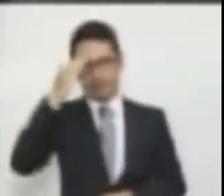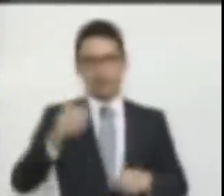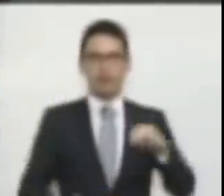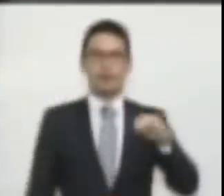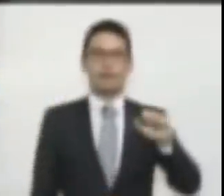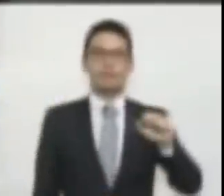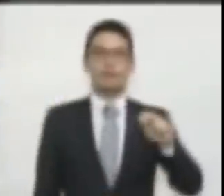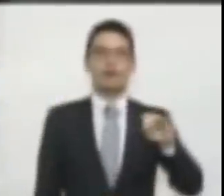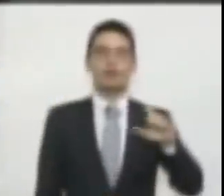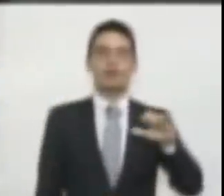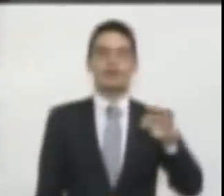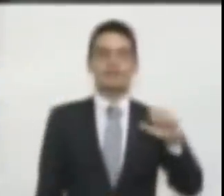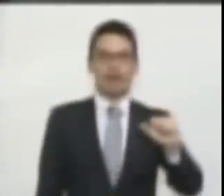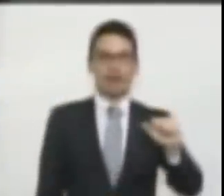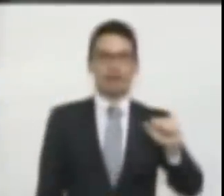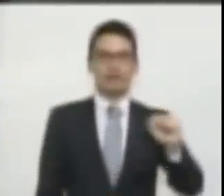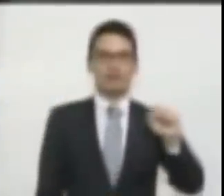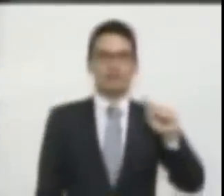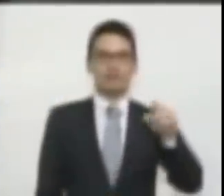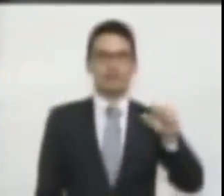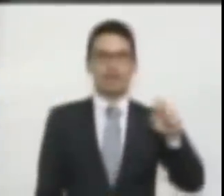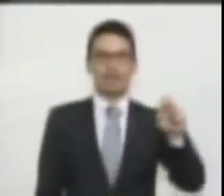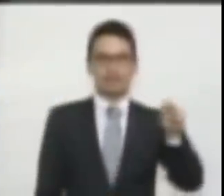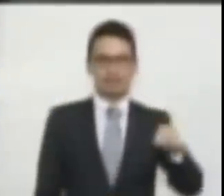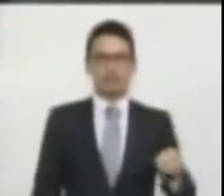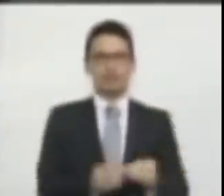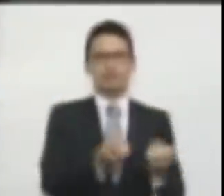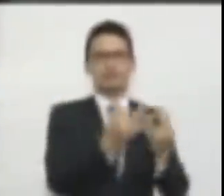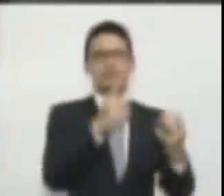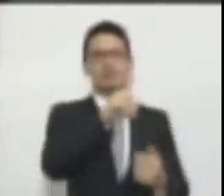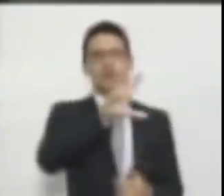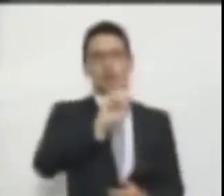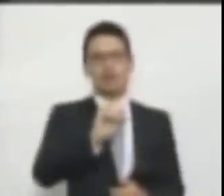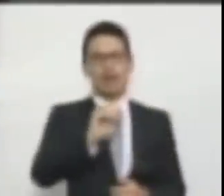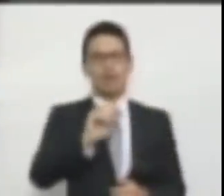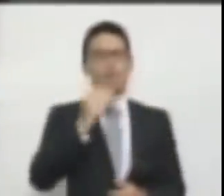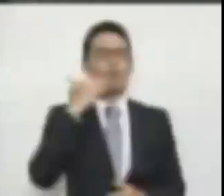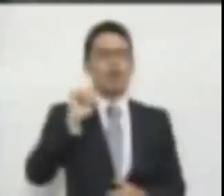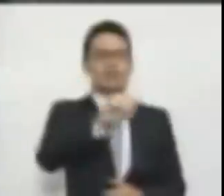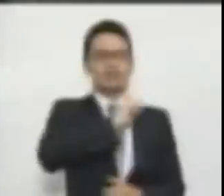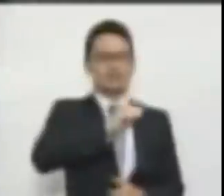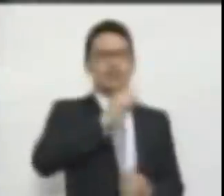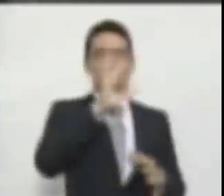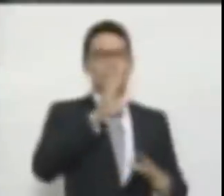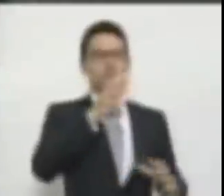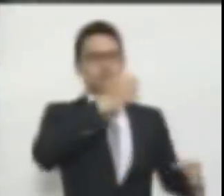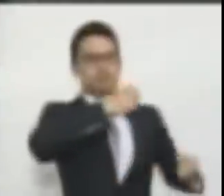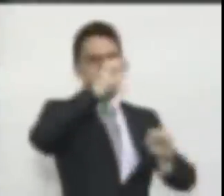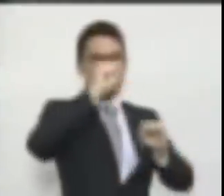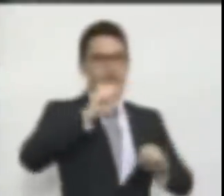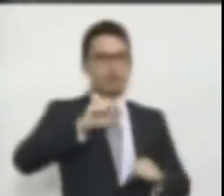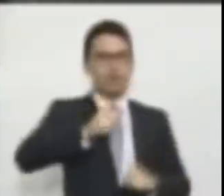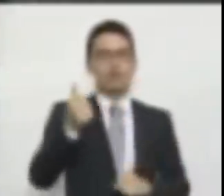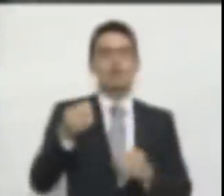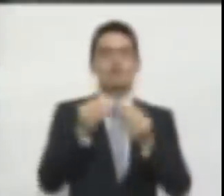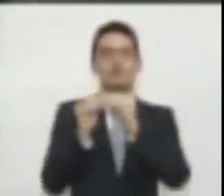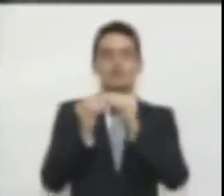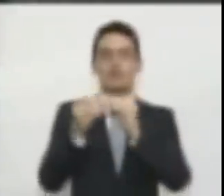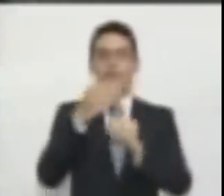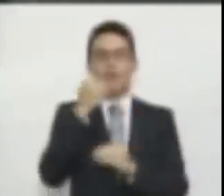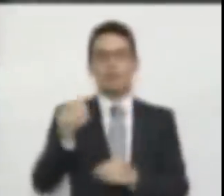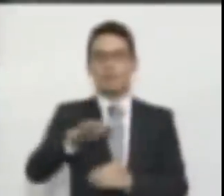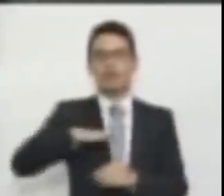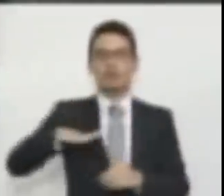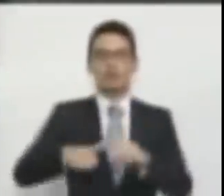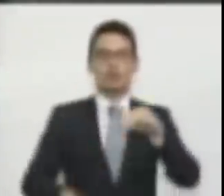Sáenz y 150 mujeres más iban a protestar. Pero el próximo besatón pudieran organizarlo en el patio